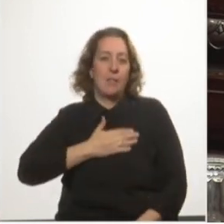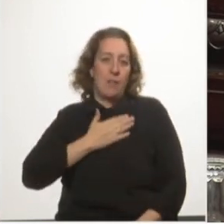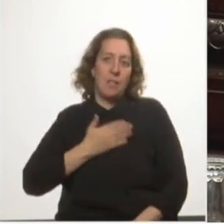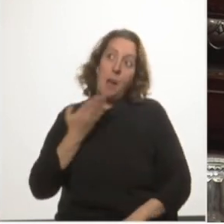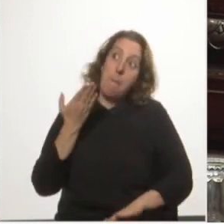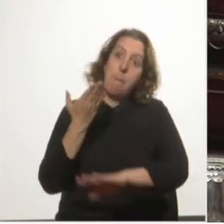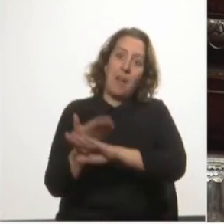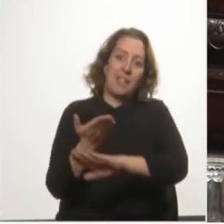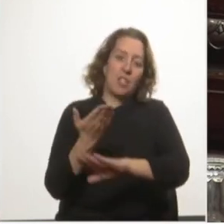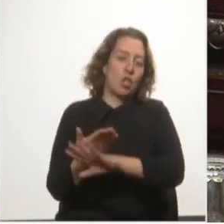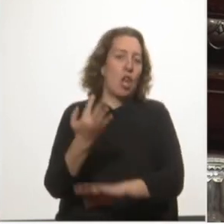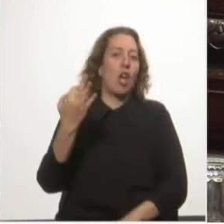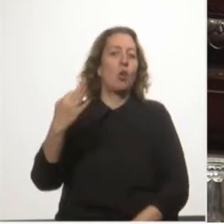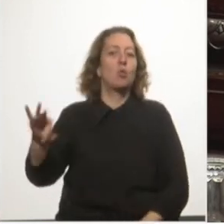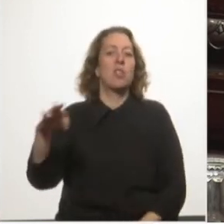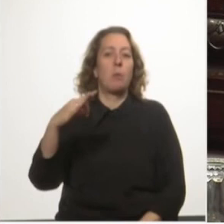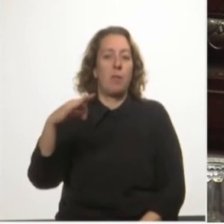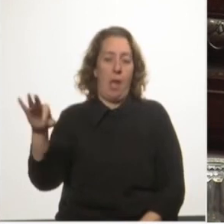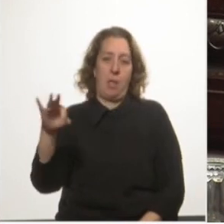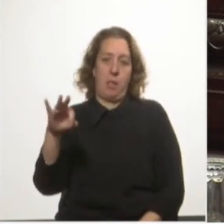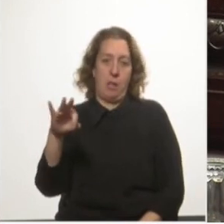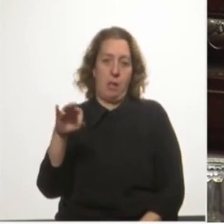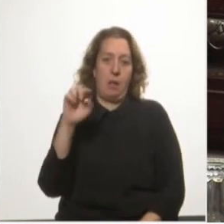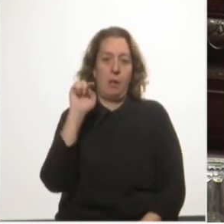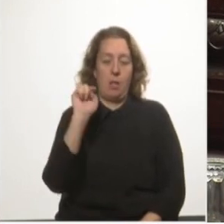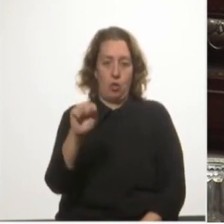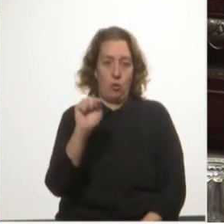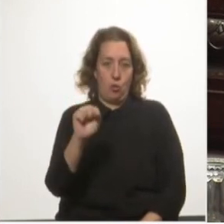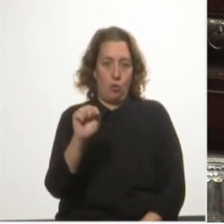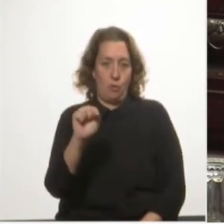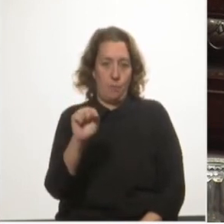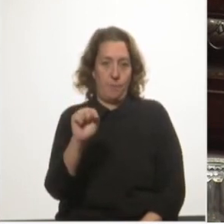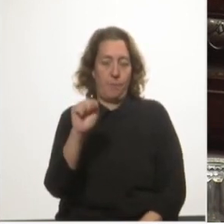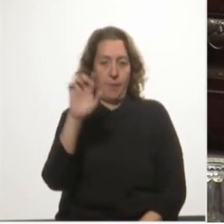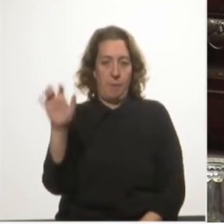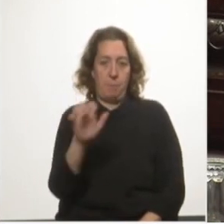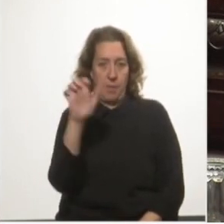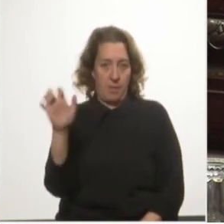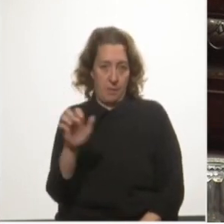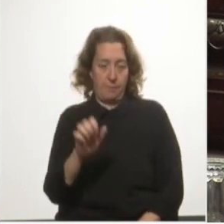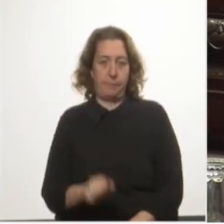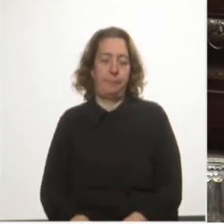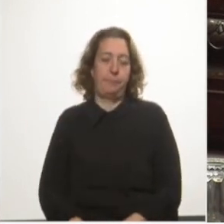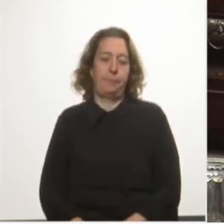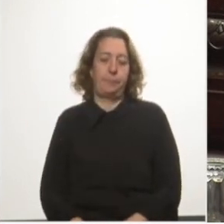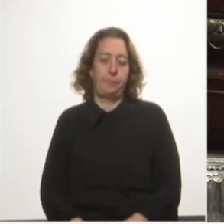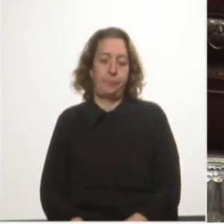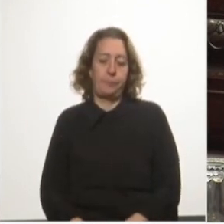pretensiones de exclusividad de Catón Nací en el trabajo de contenedores.